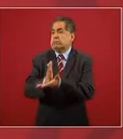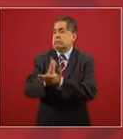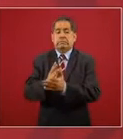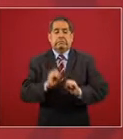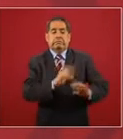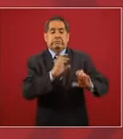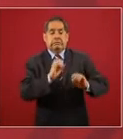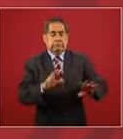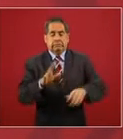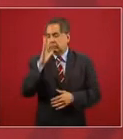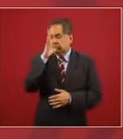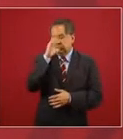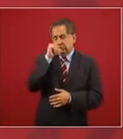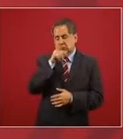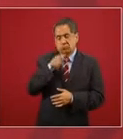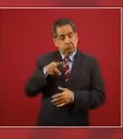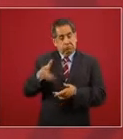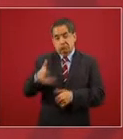judicial